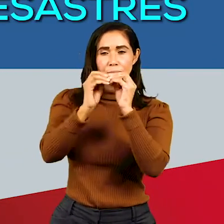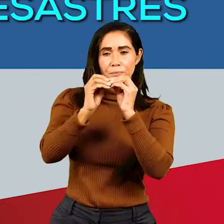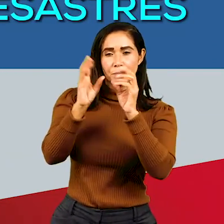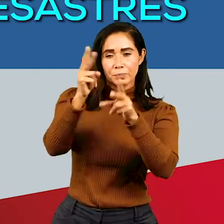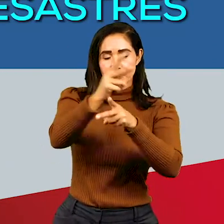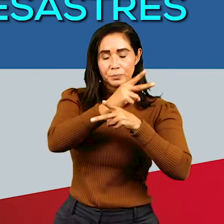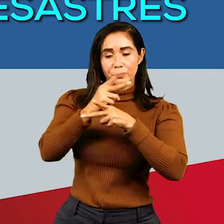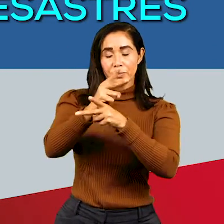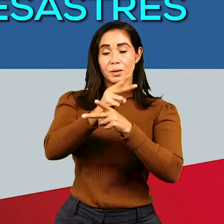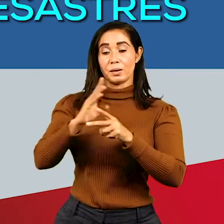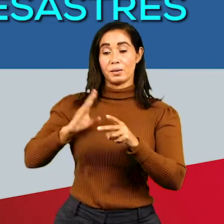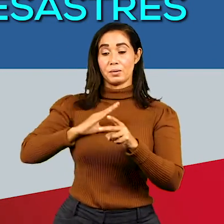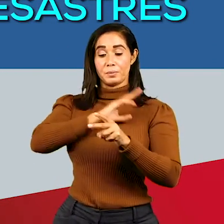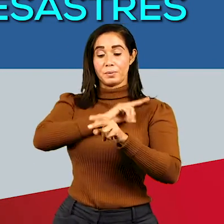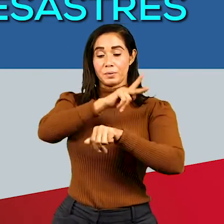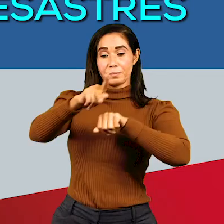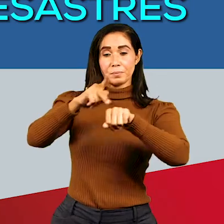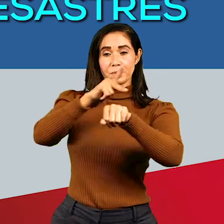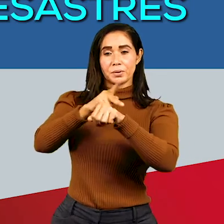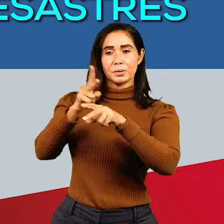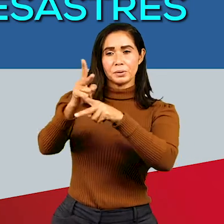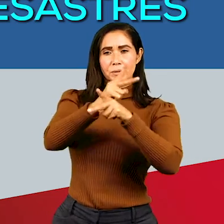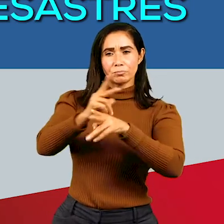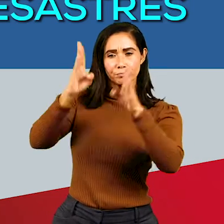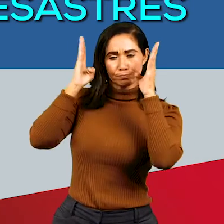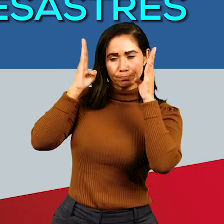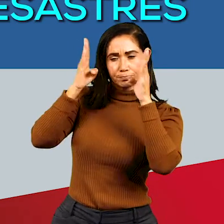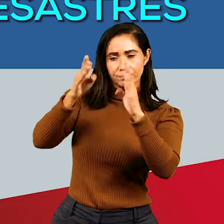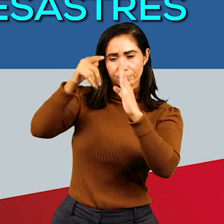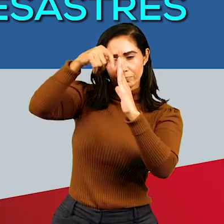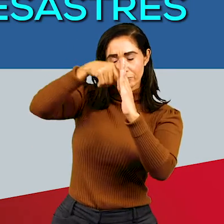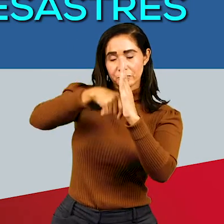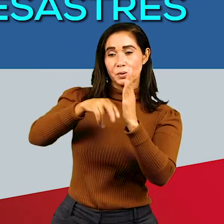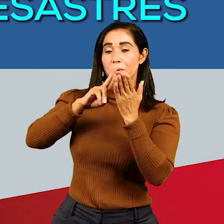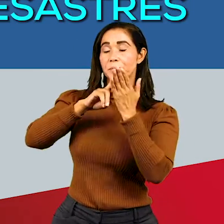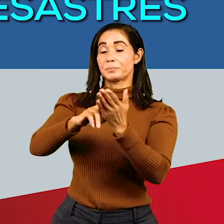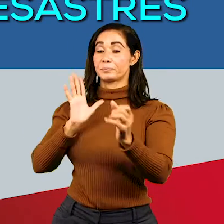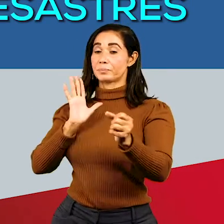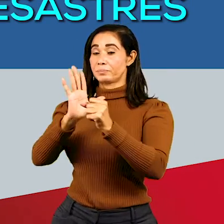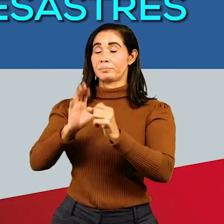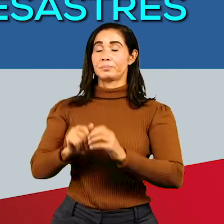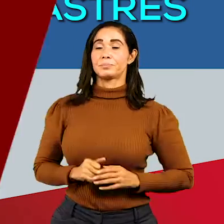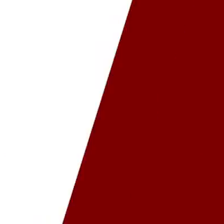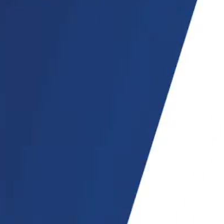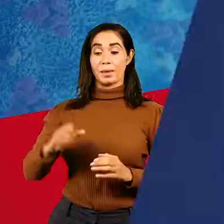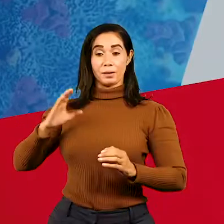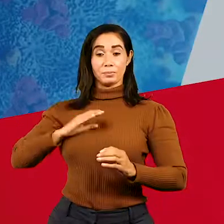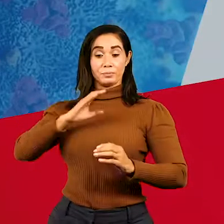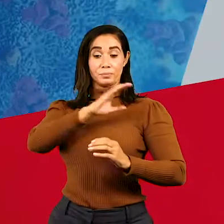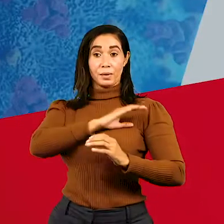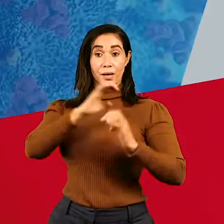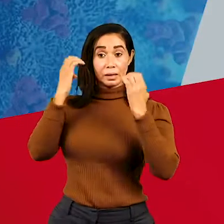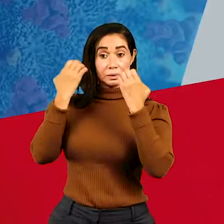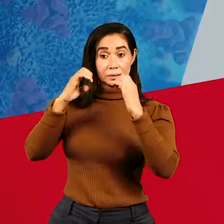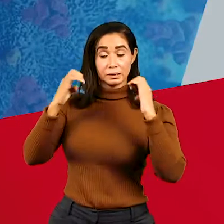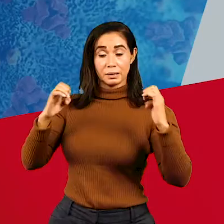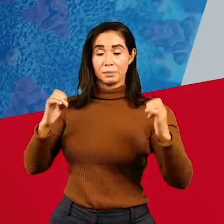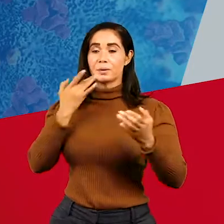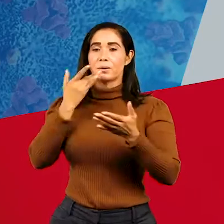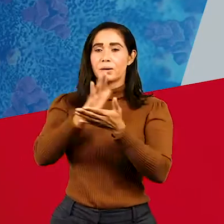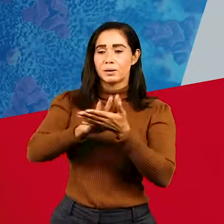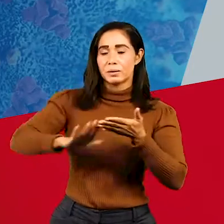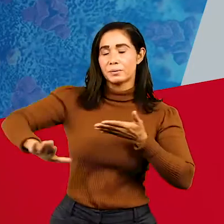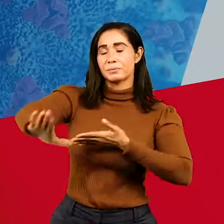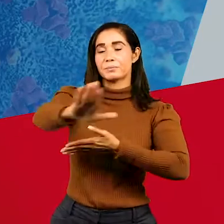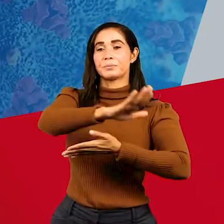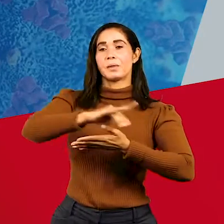del Comité Provincial de Prevención, Mitigación y Respuesta ante Desastres. El Comité de Emergencia y